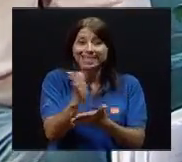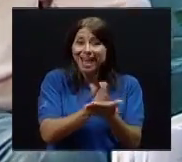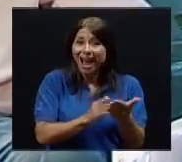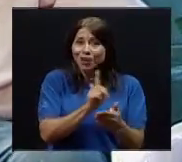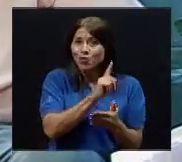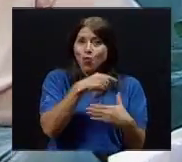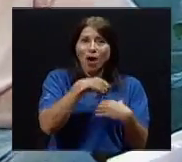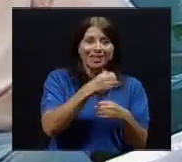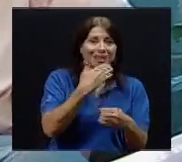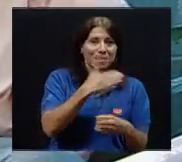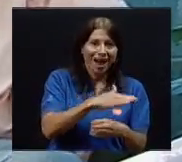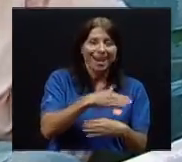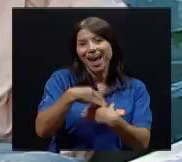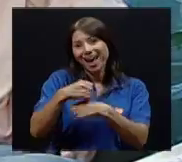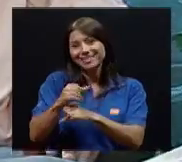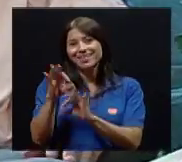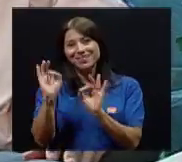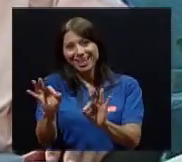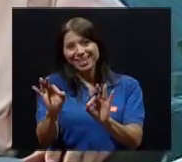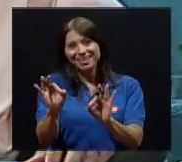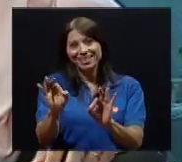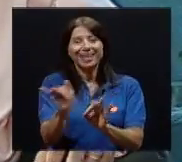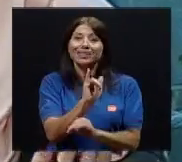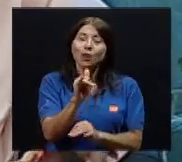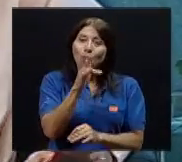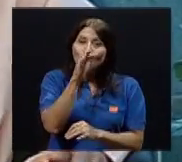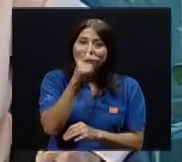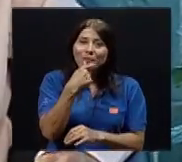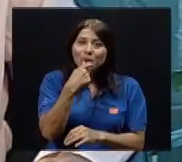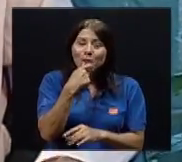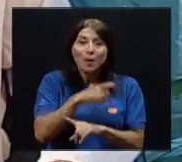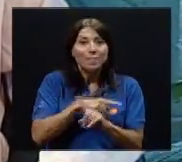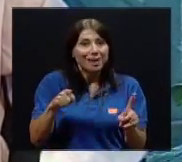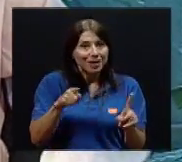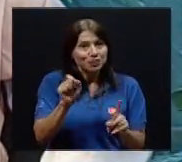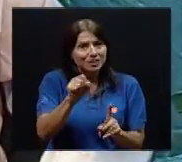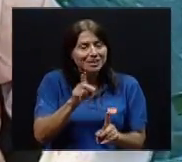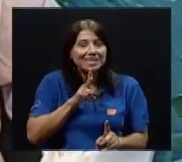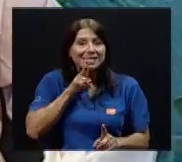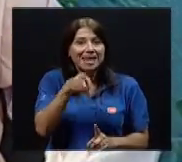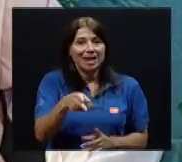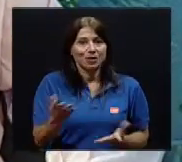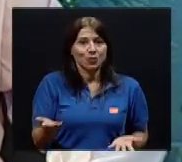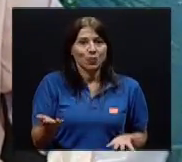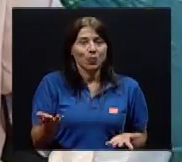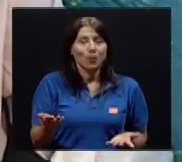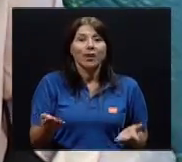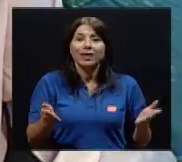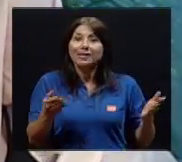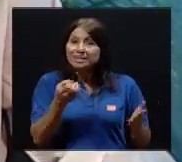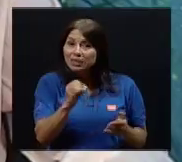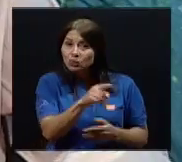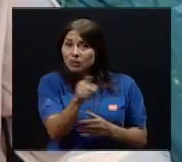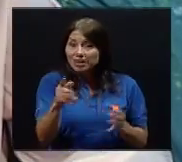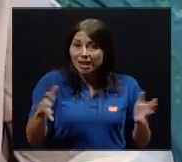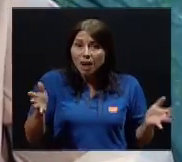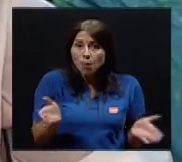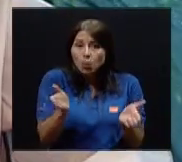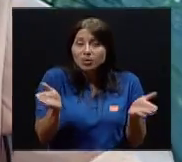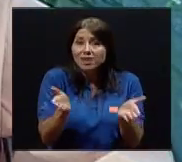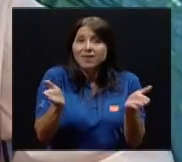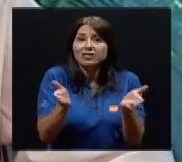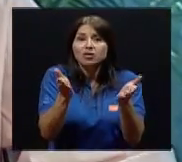todo. Lo que no hace mal, hace bien. Casi así. Es una broma que se habla, pero es casi cierto.